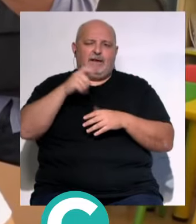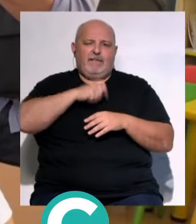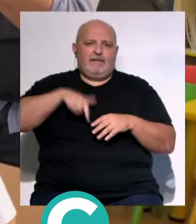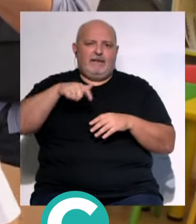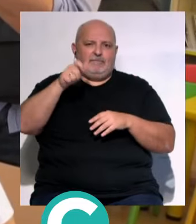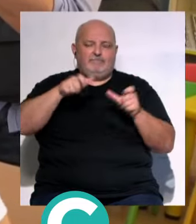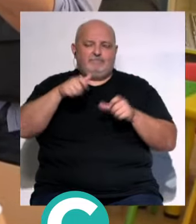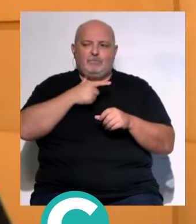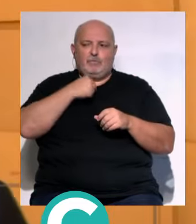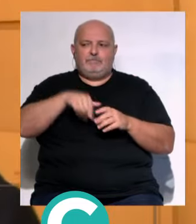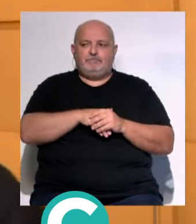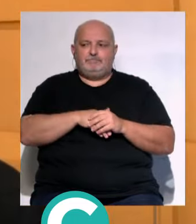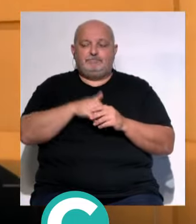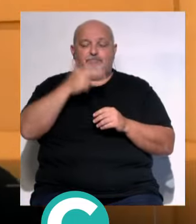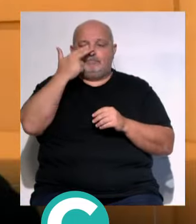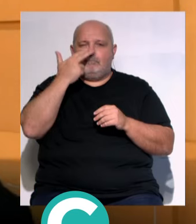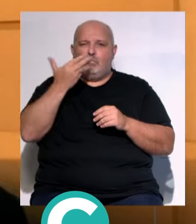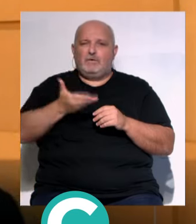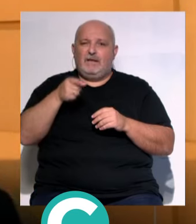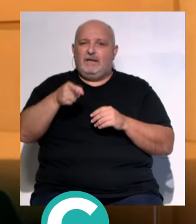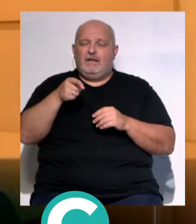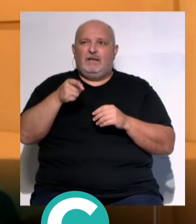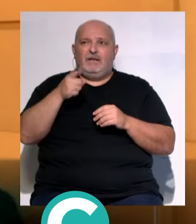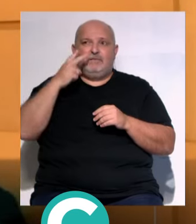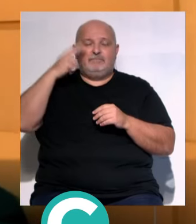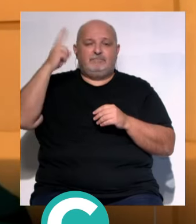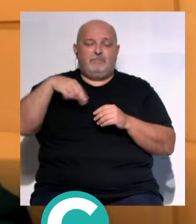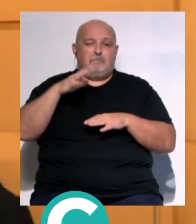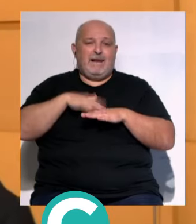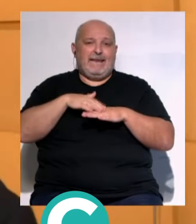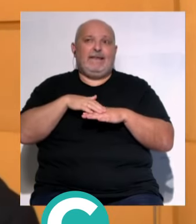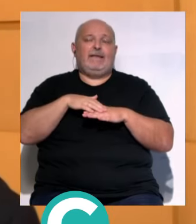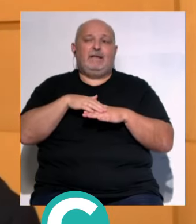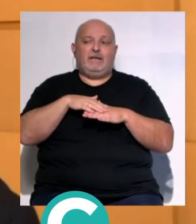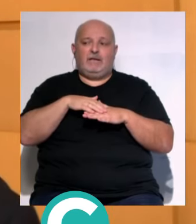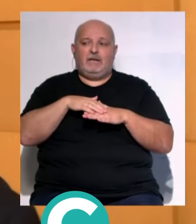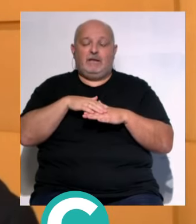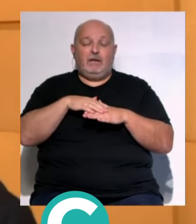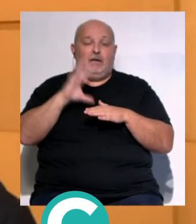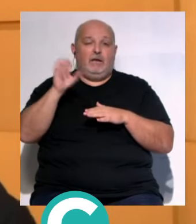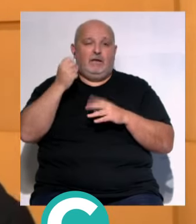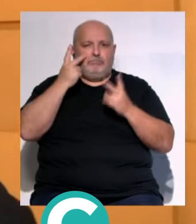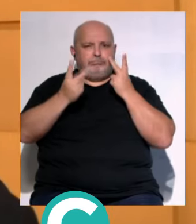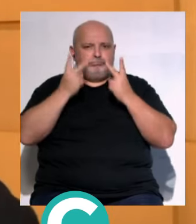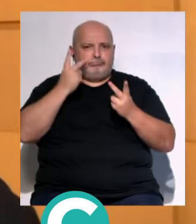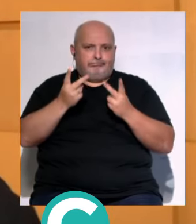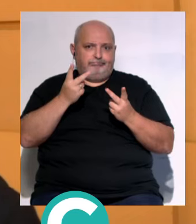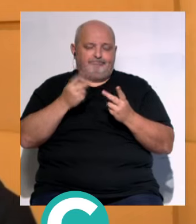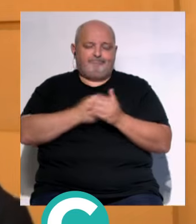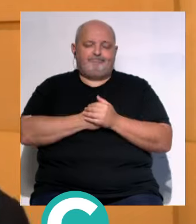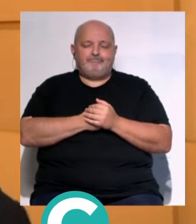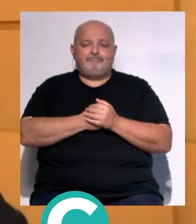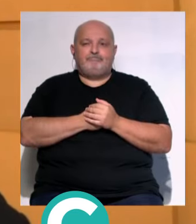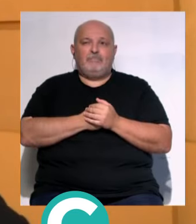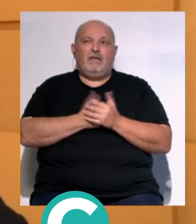gaditanos y gaditanas. Me interesa, es muy importante la declaración... ...para que se pueda visualizar bien...